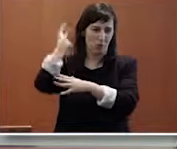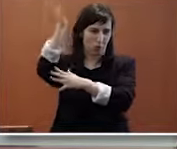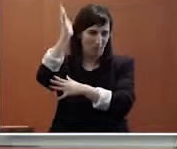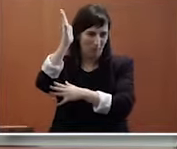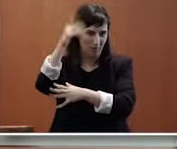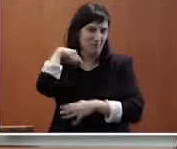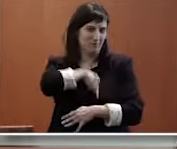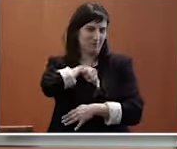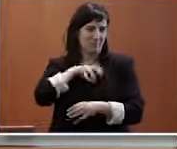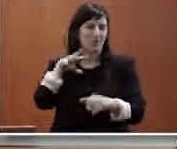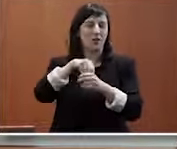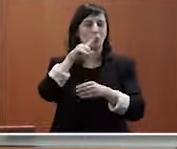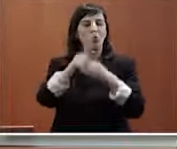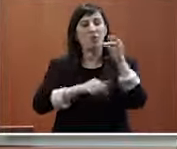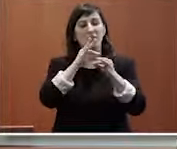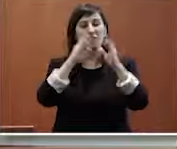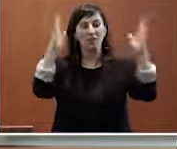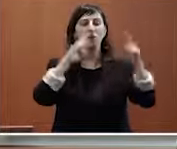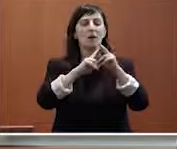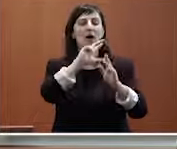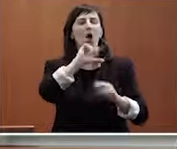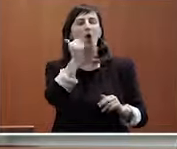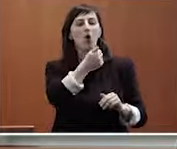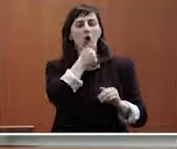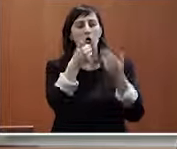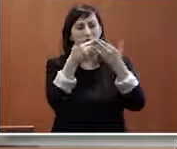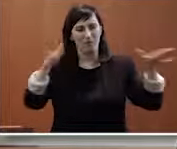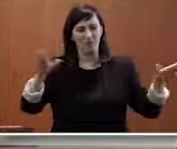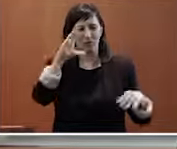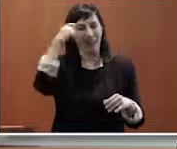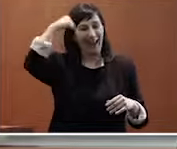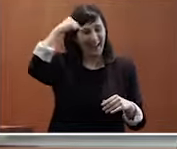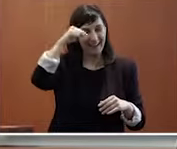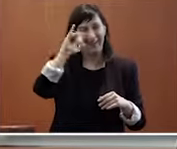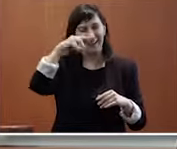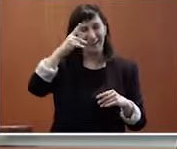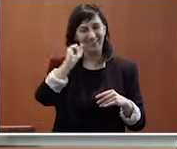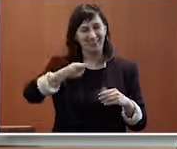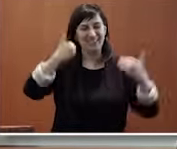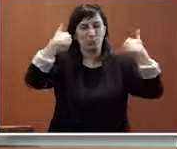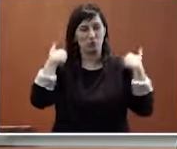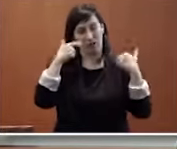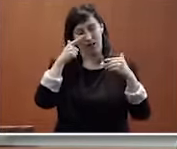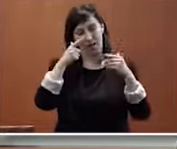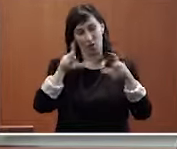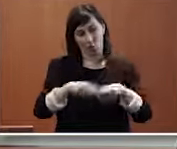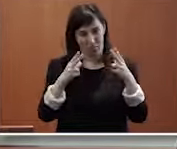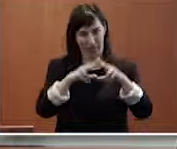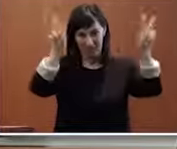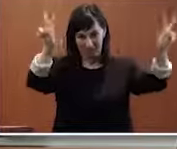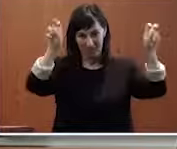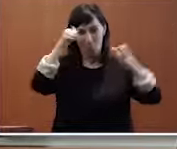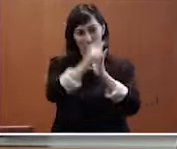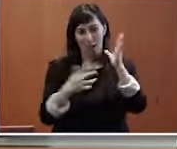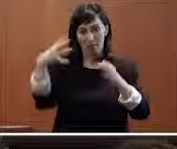dentro del ciclo que denominamos en código abierto de la Cátedra INDITES-UDC de Responsabilidad Social. Un auténtico honor que